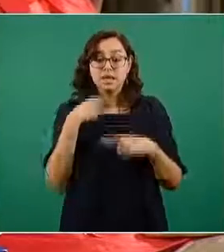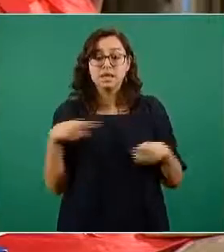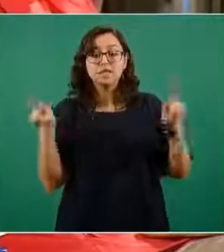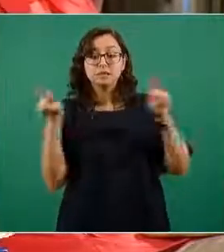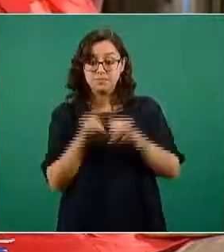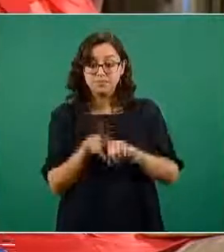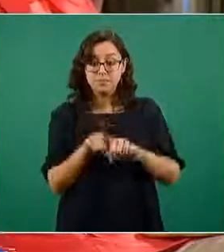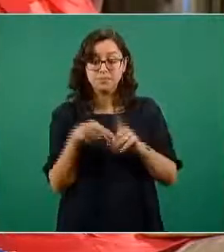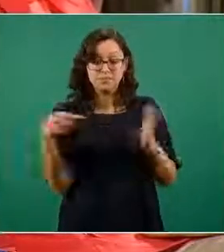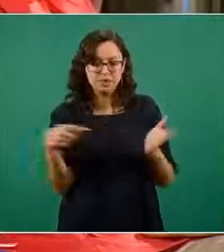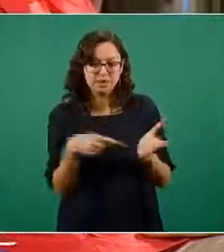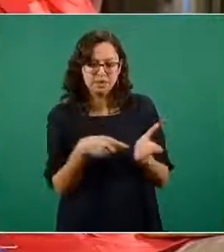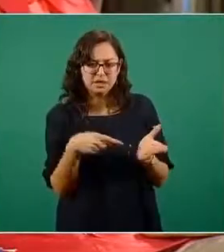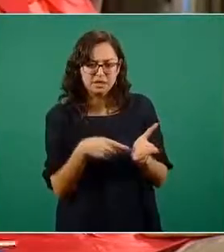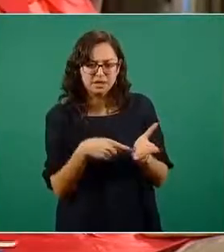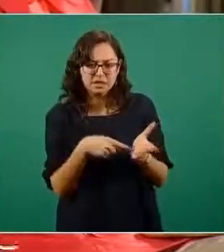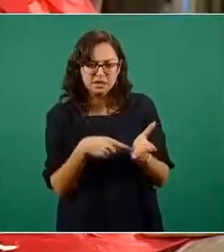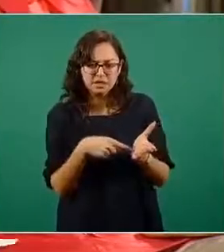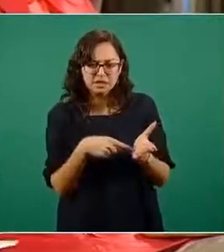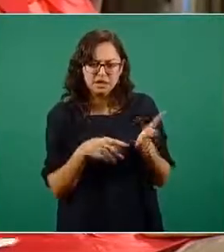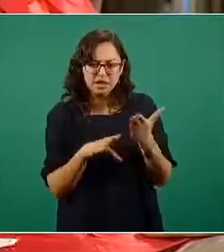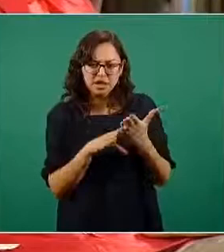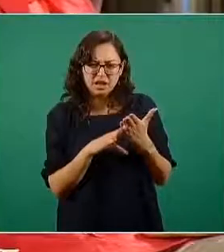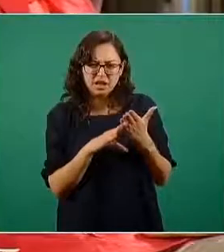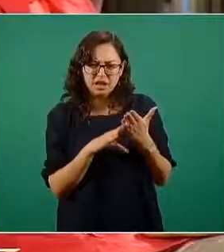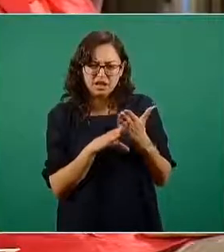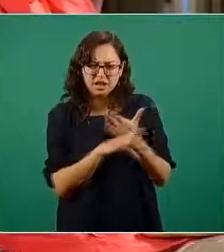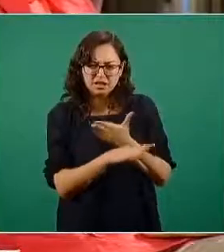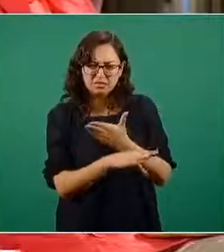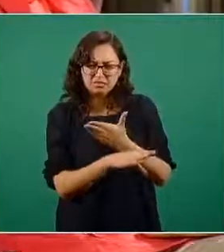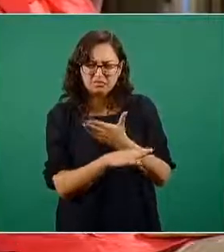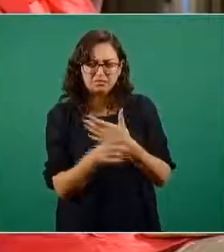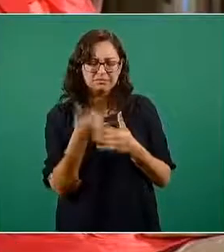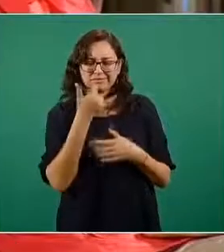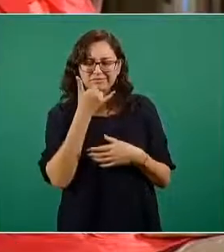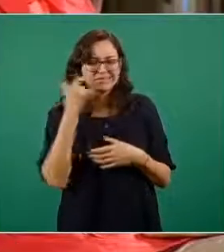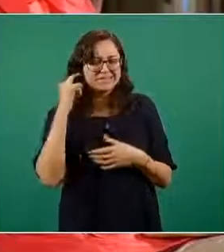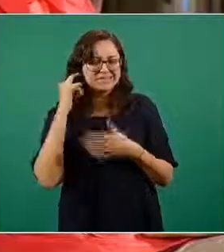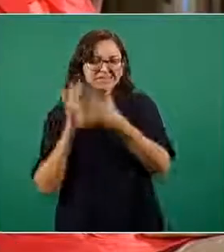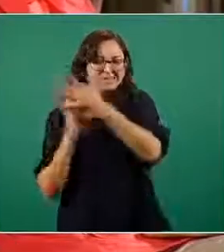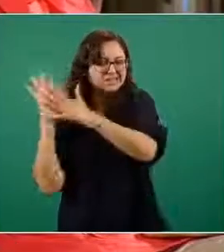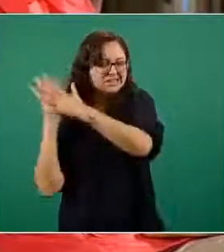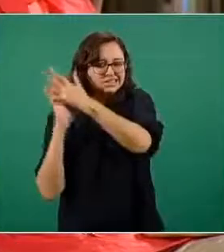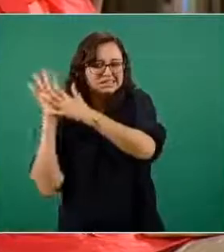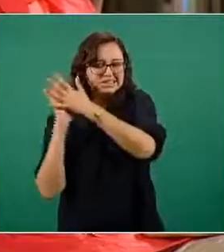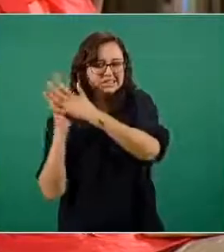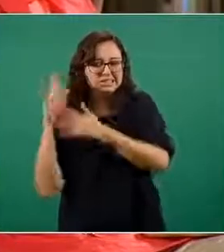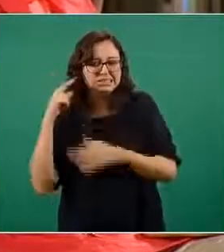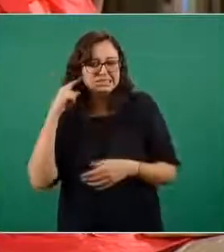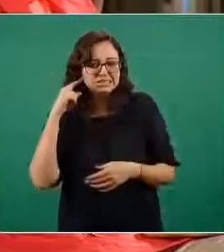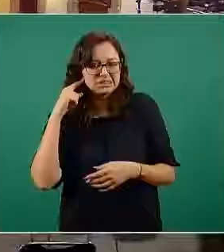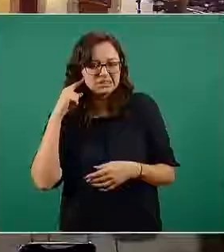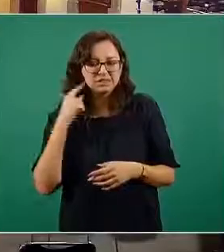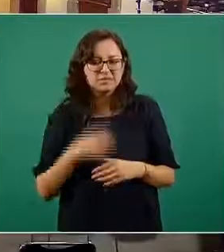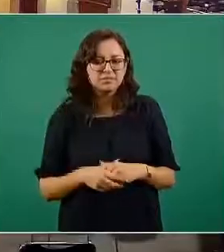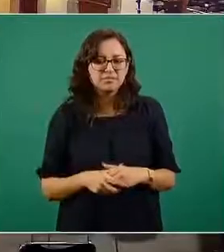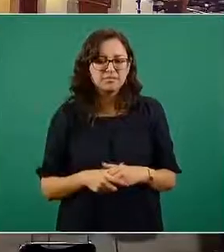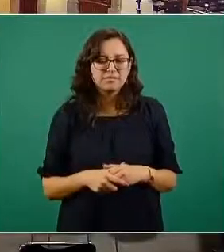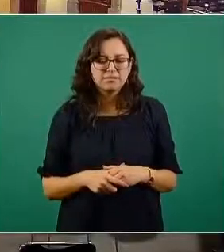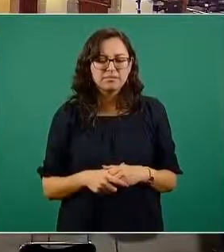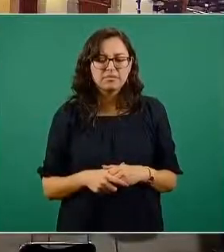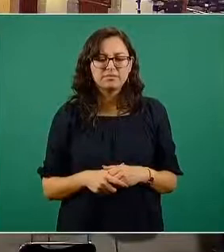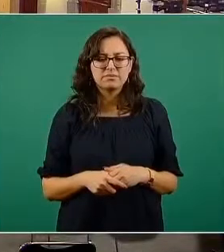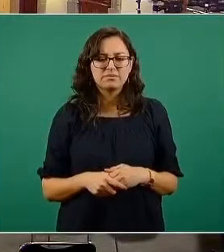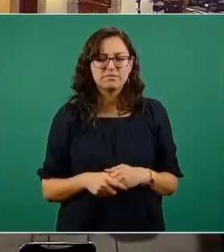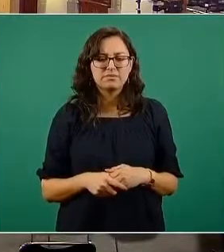polifarmacia les preguntaría a qué se debe esta recomendación qué datos tienen ustedes sobre esto gracias si